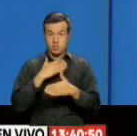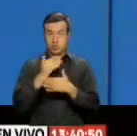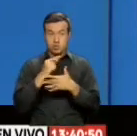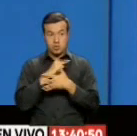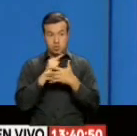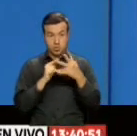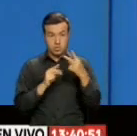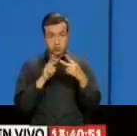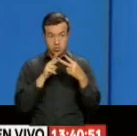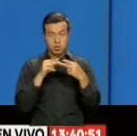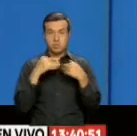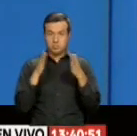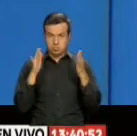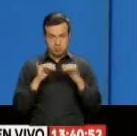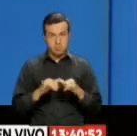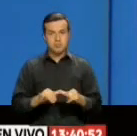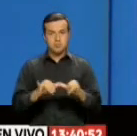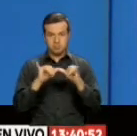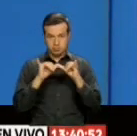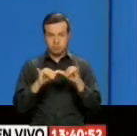opciones Permanecerán abiertas